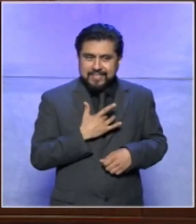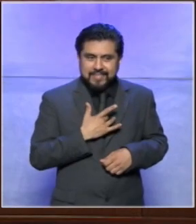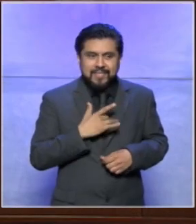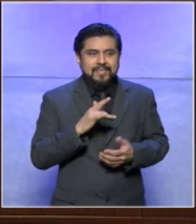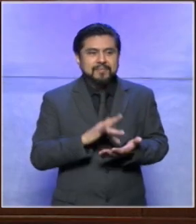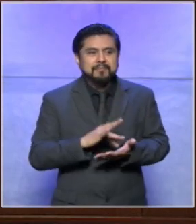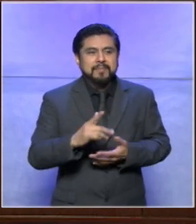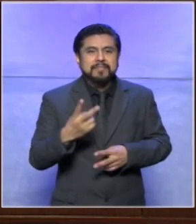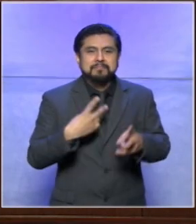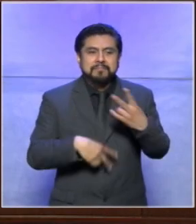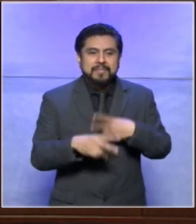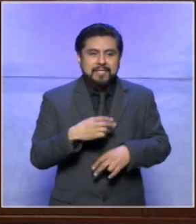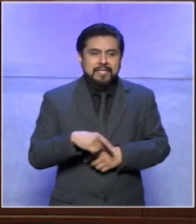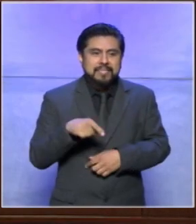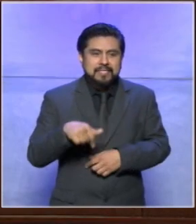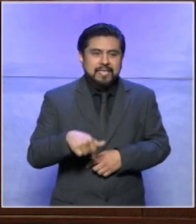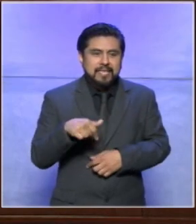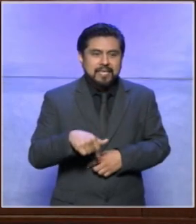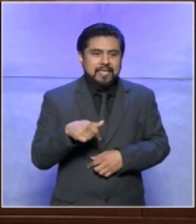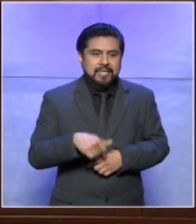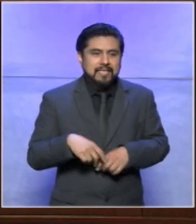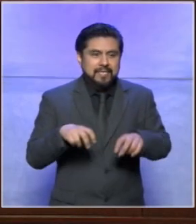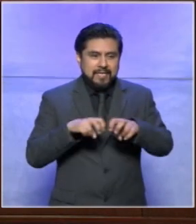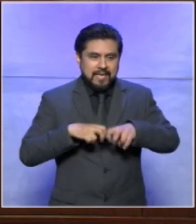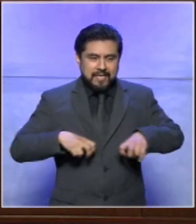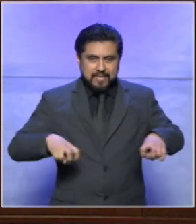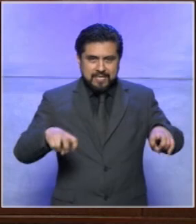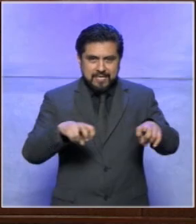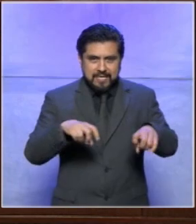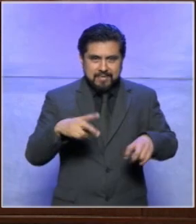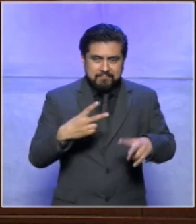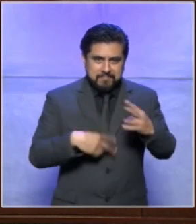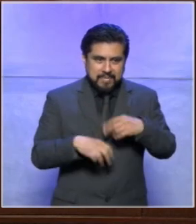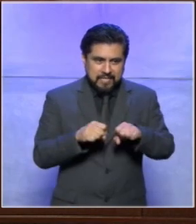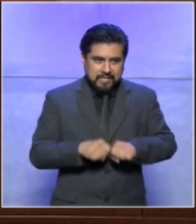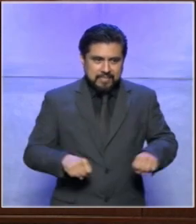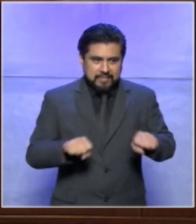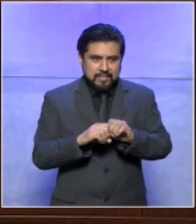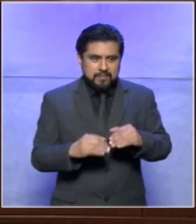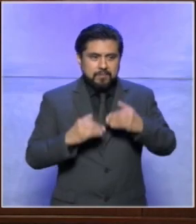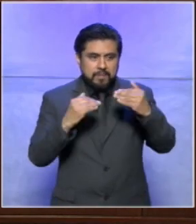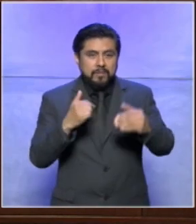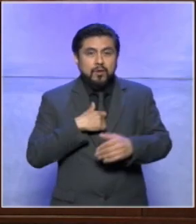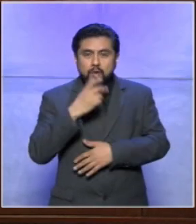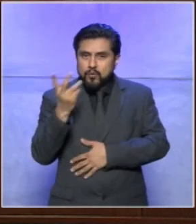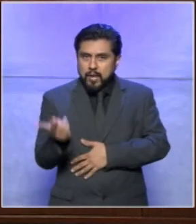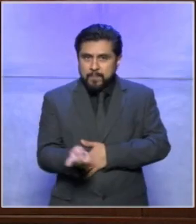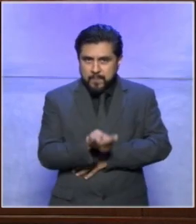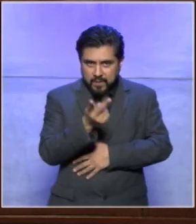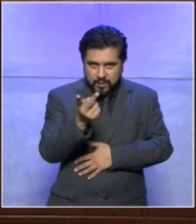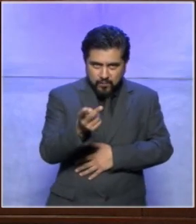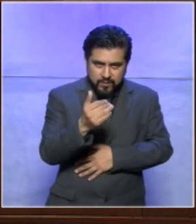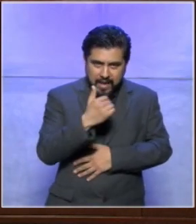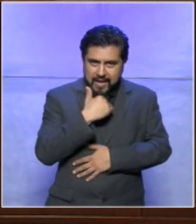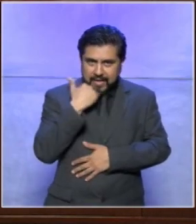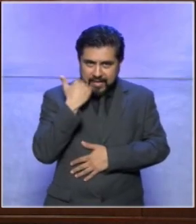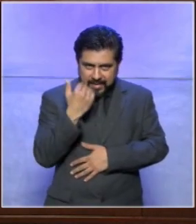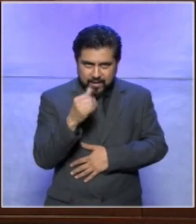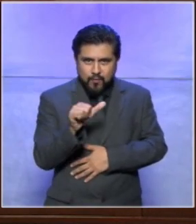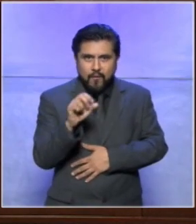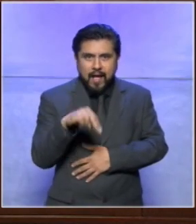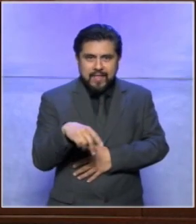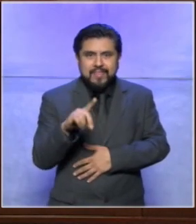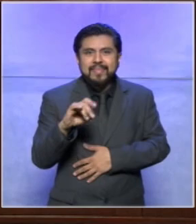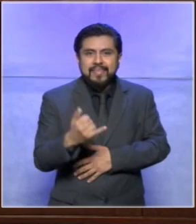acompañes estamos muy contentos de que estés aquí en la sala superior del tribunal electoral y a ver aquí viene una pregunta clave que yo sí quiero hacerte